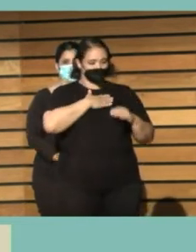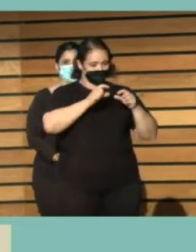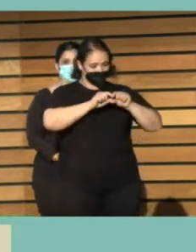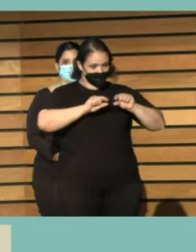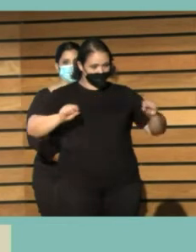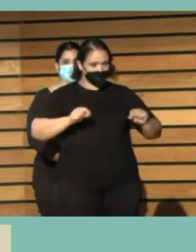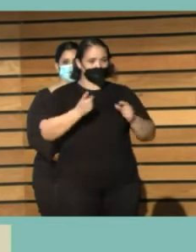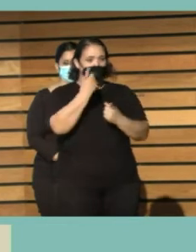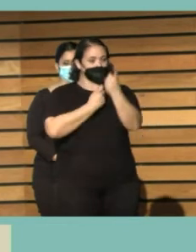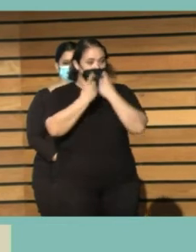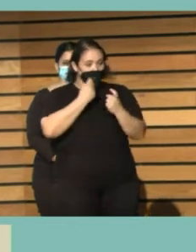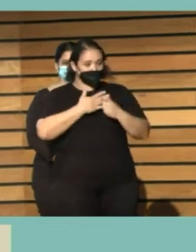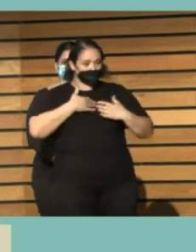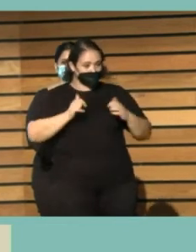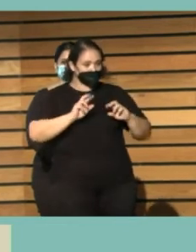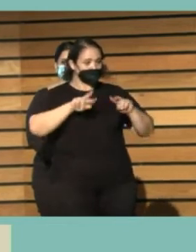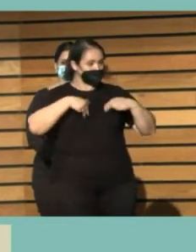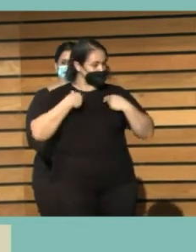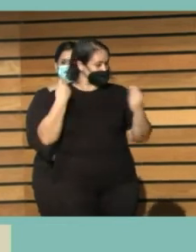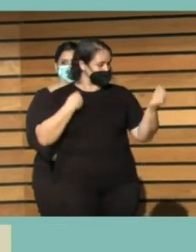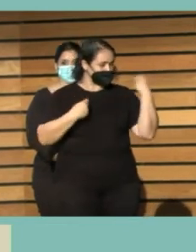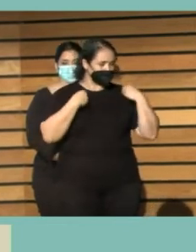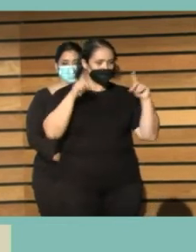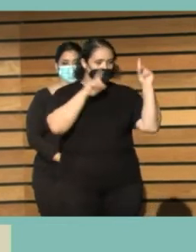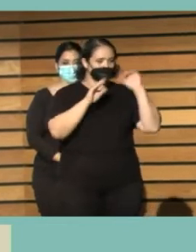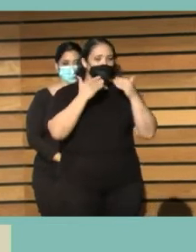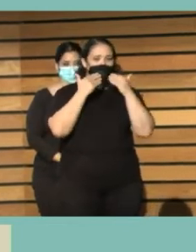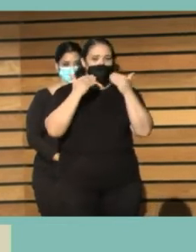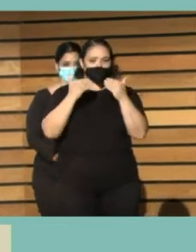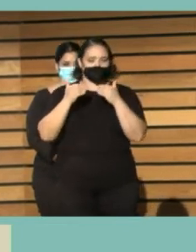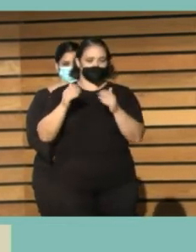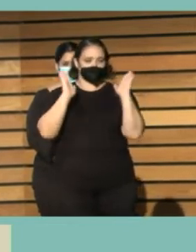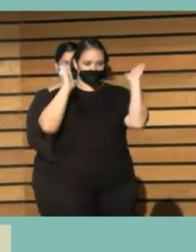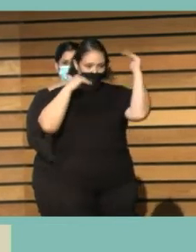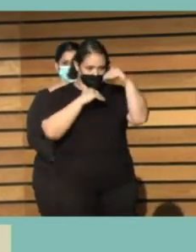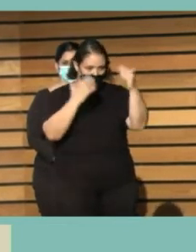consulta o tienen alguna duda y muchas gracias por su atención.